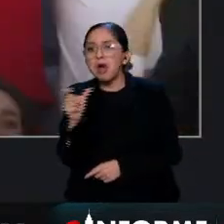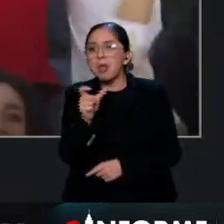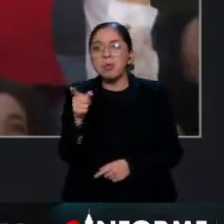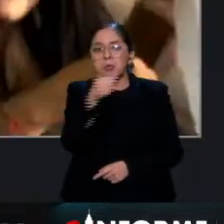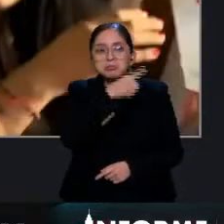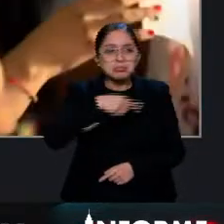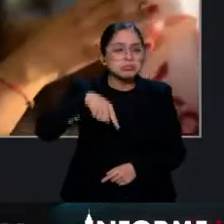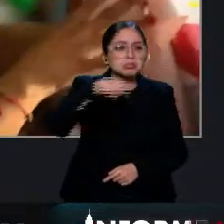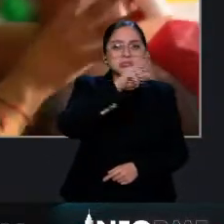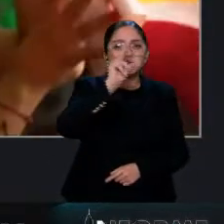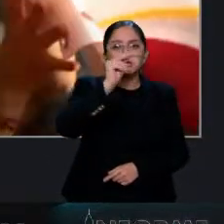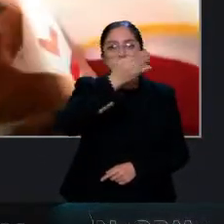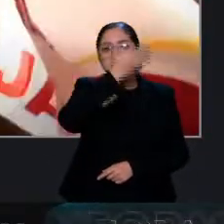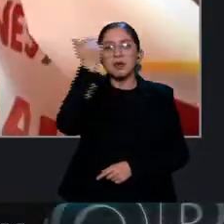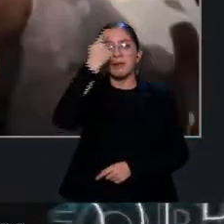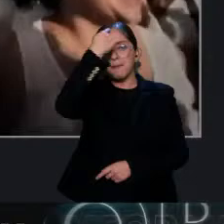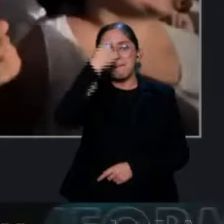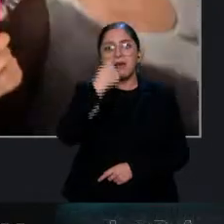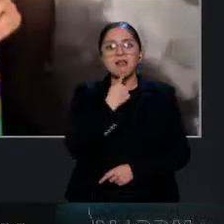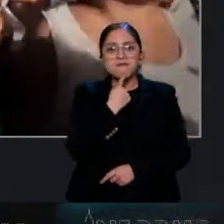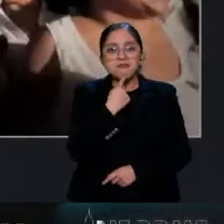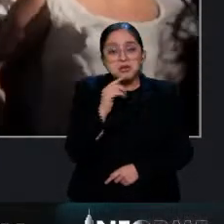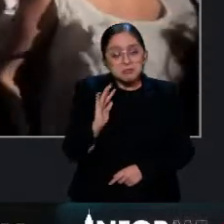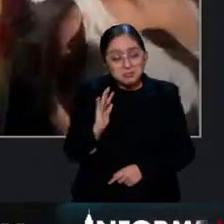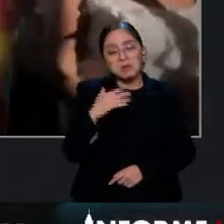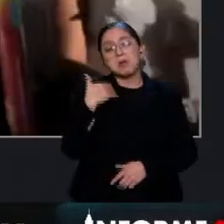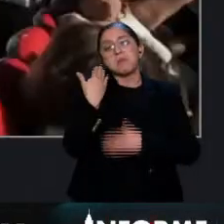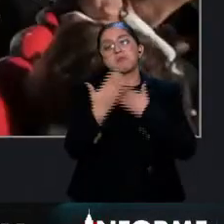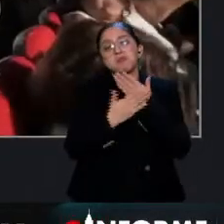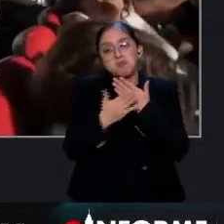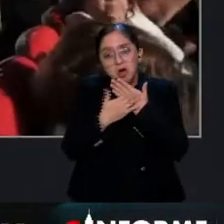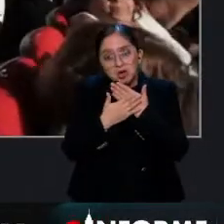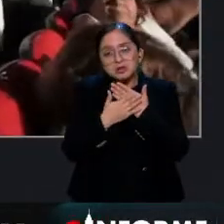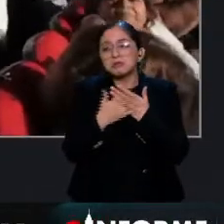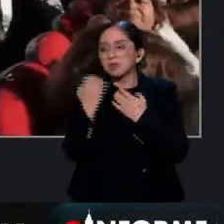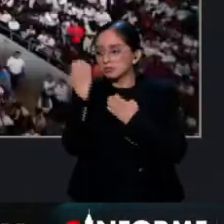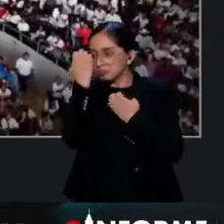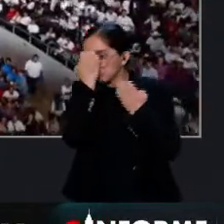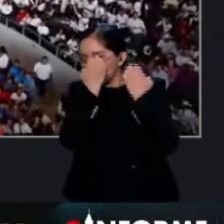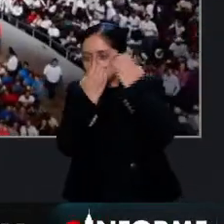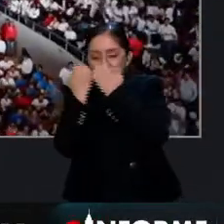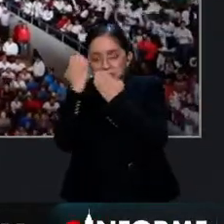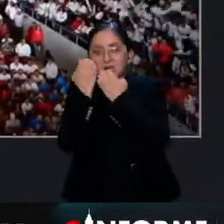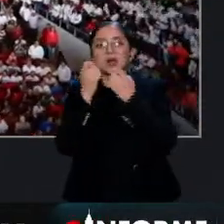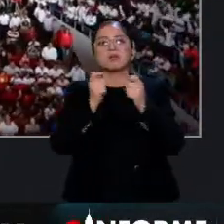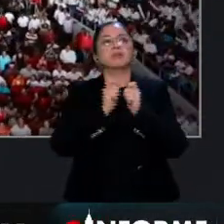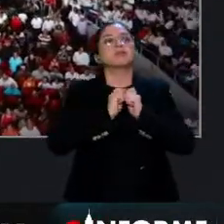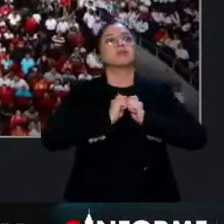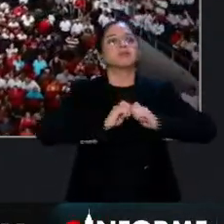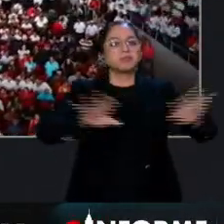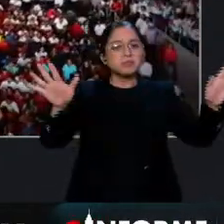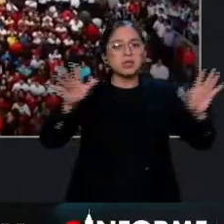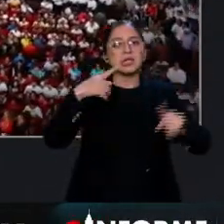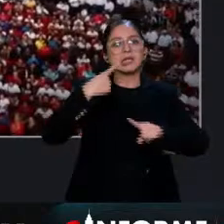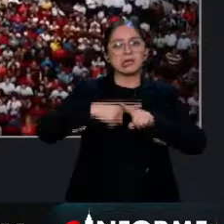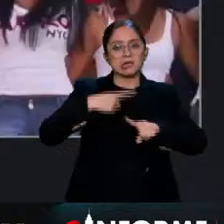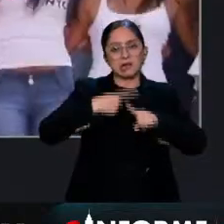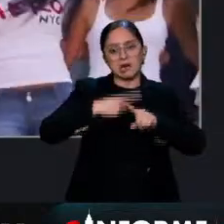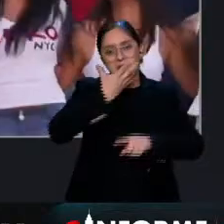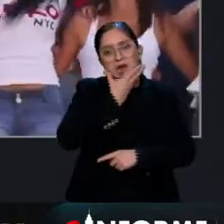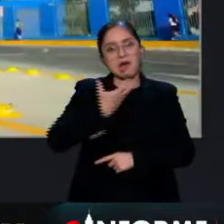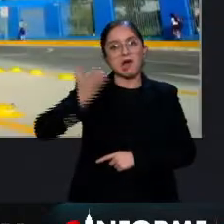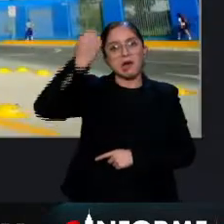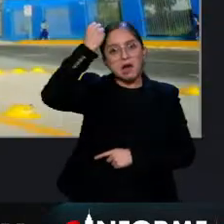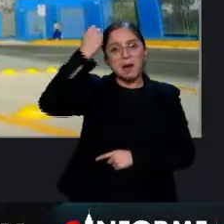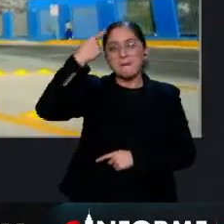perfil. Solo ahí se limitó a señalar que en su momento y bajo su propia agenda política se va a ser la definición del abanderado que buscará